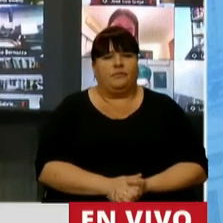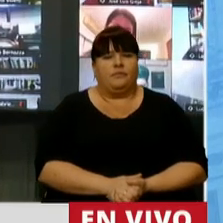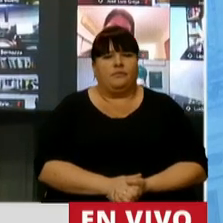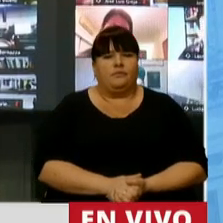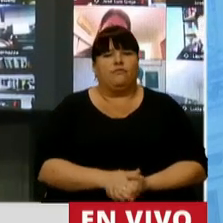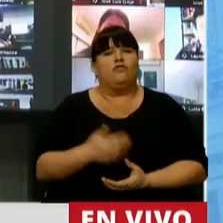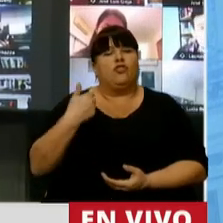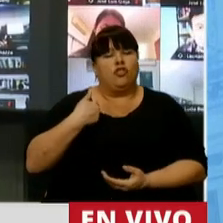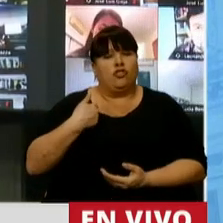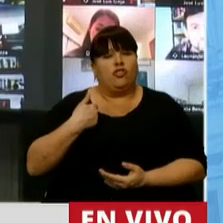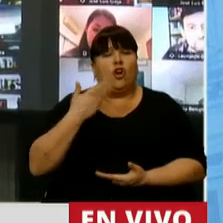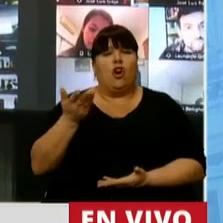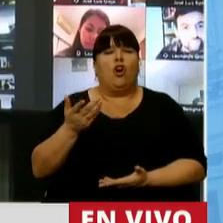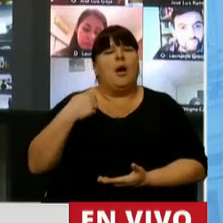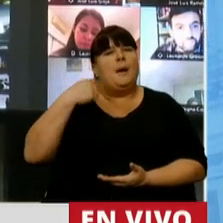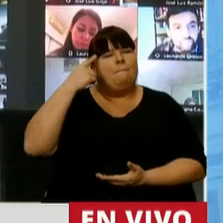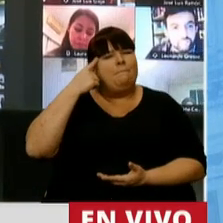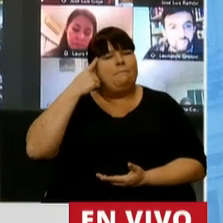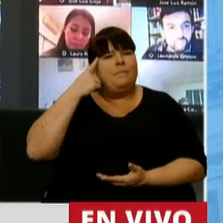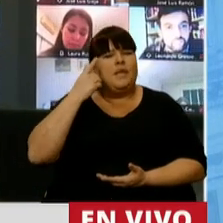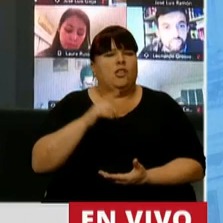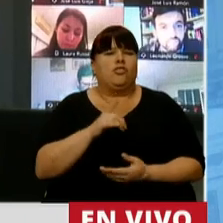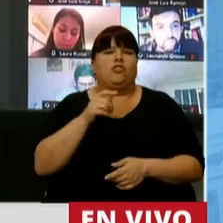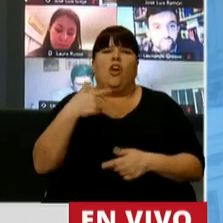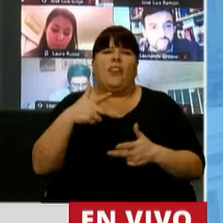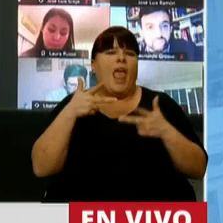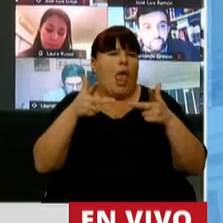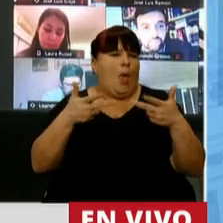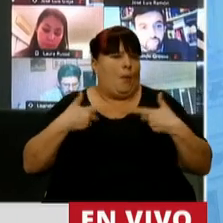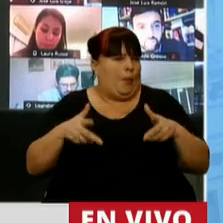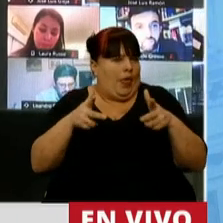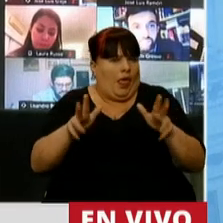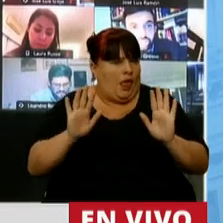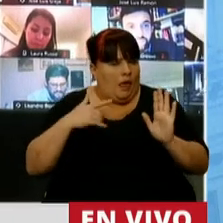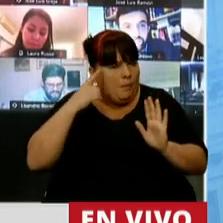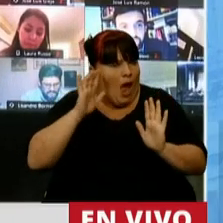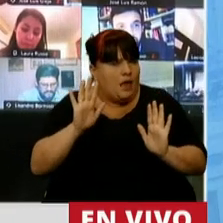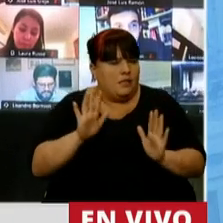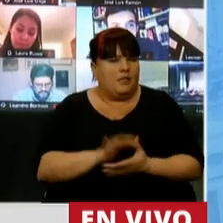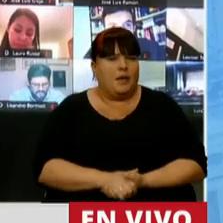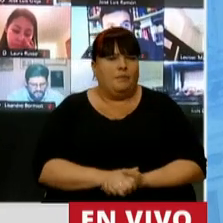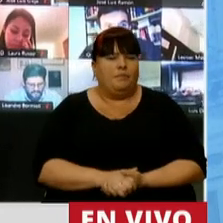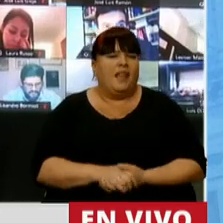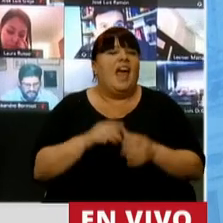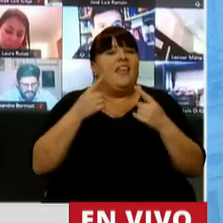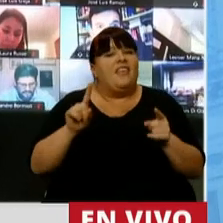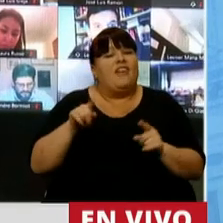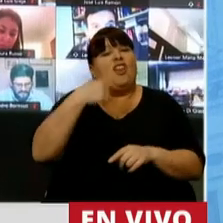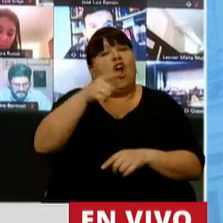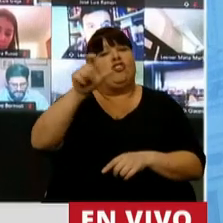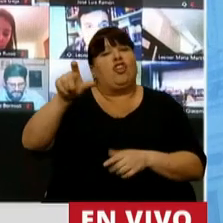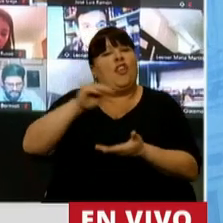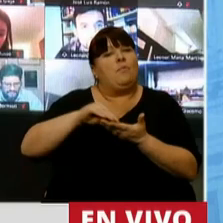Yo soy, señor Presidente, de los que creen que las cosas hay que decirlas con nombre y apellido. A diferencia de otros